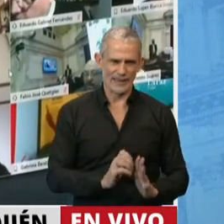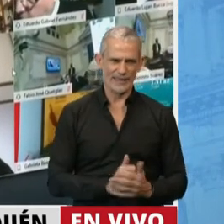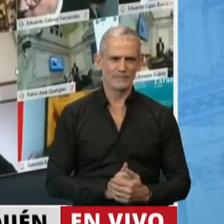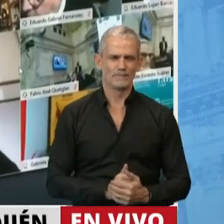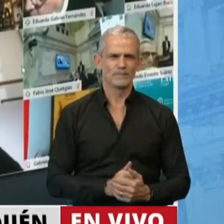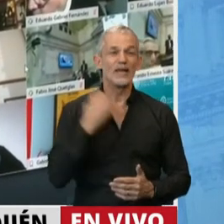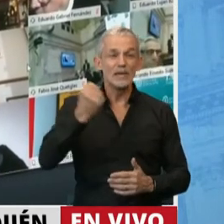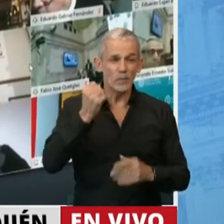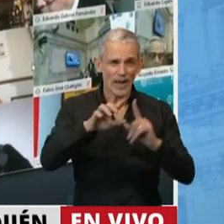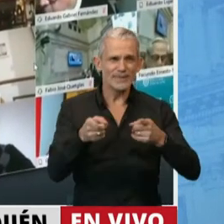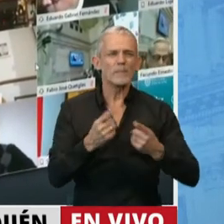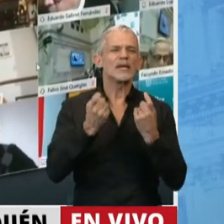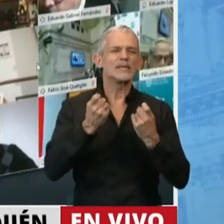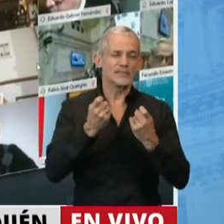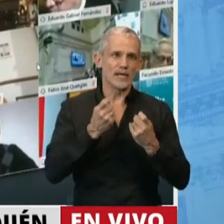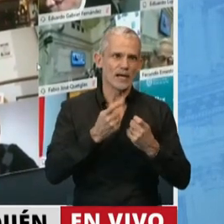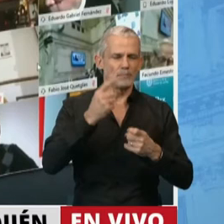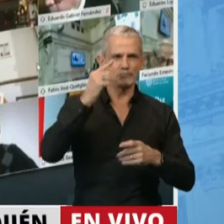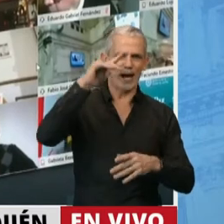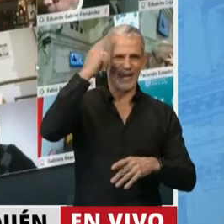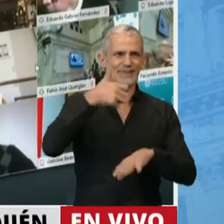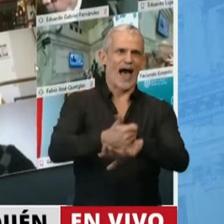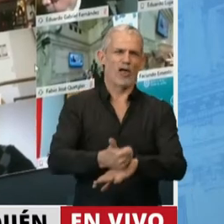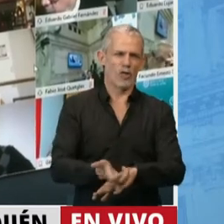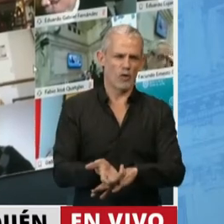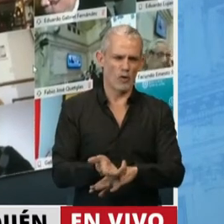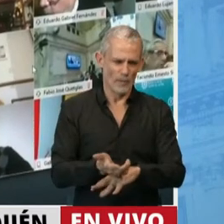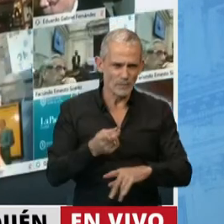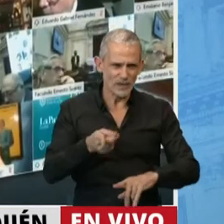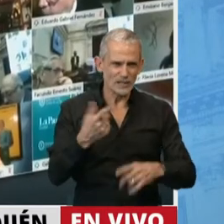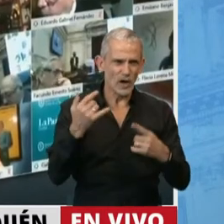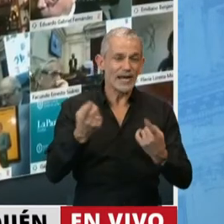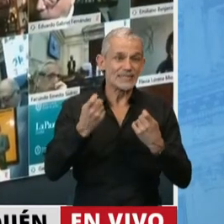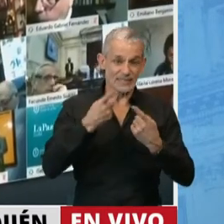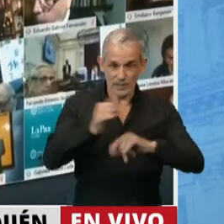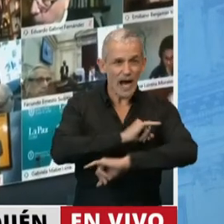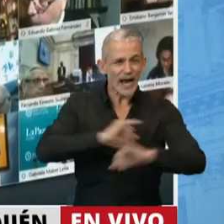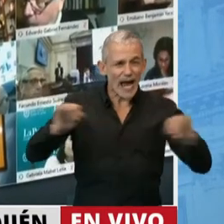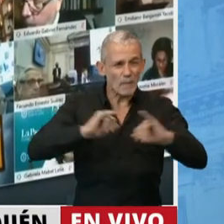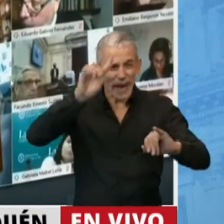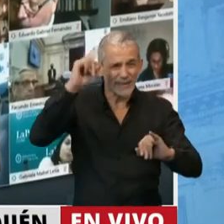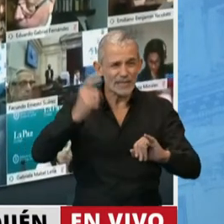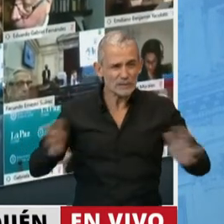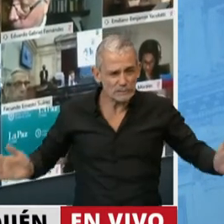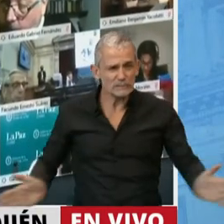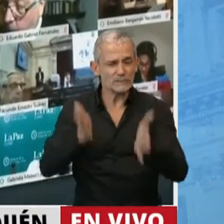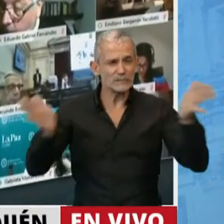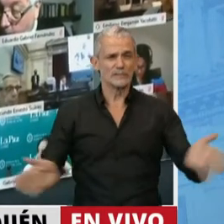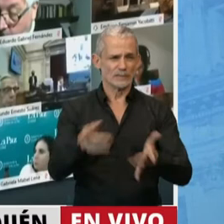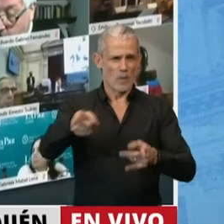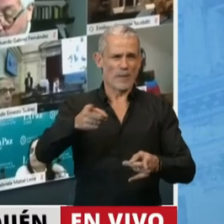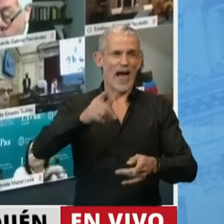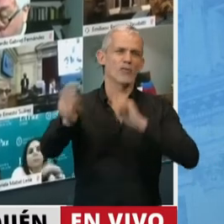y exige la presencia del Estado. Por eso es fundamental que se lleve a cabo la campaña nacional para la promoción